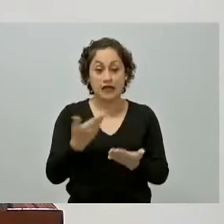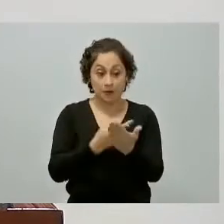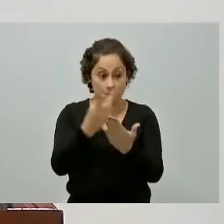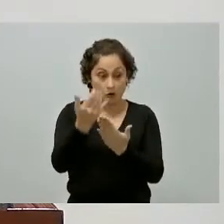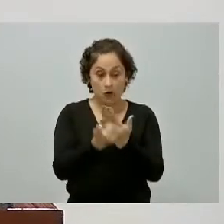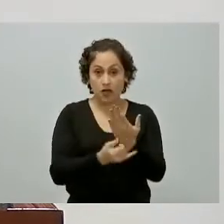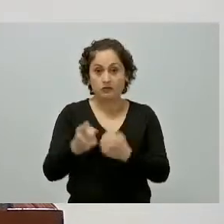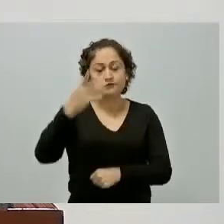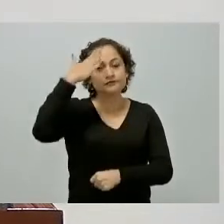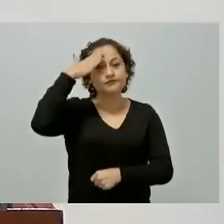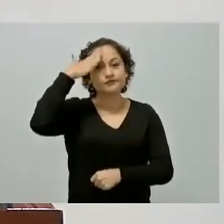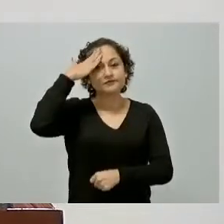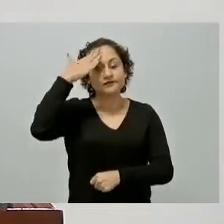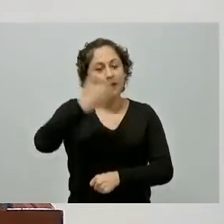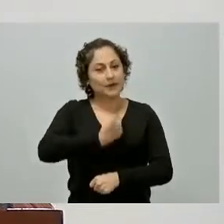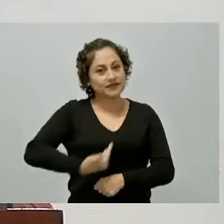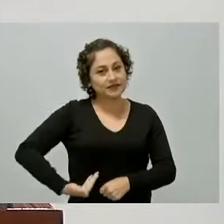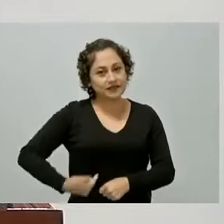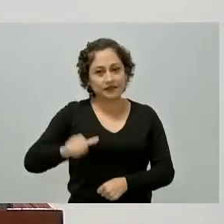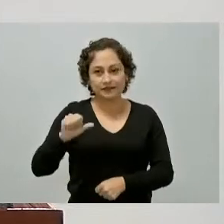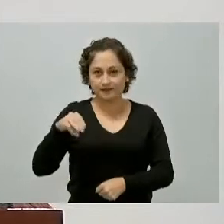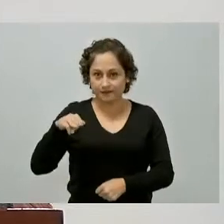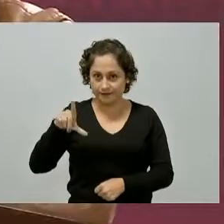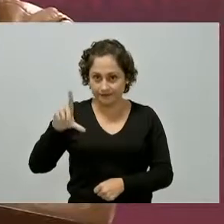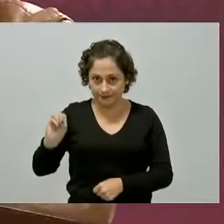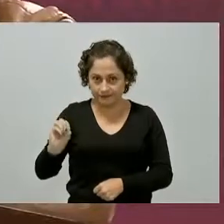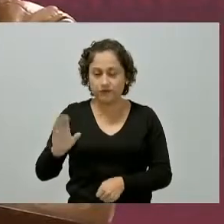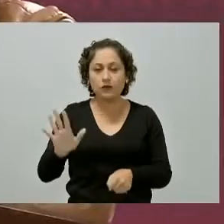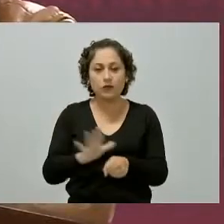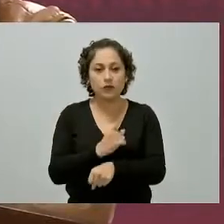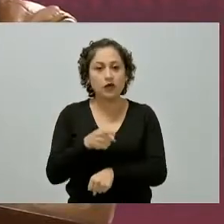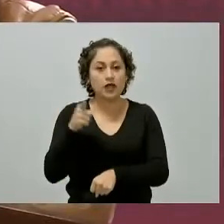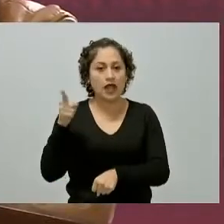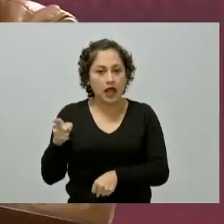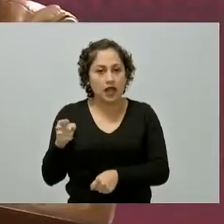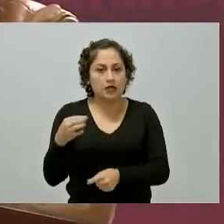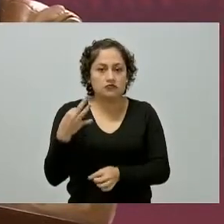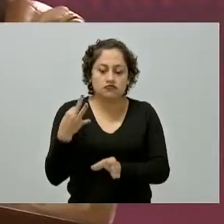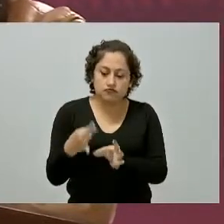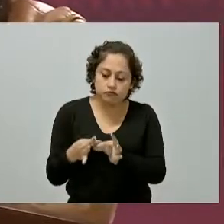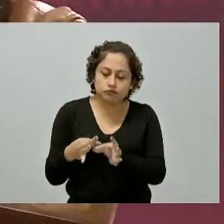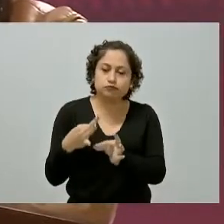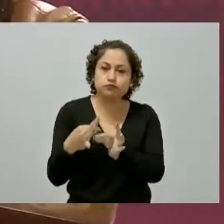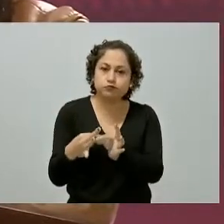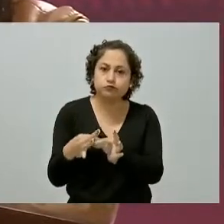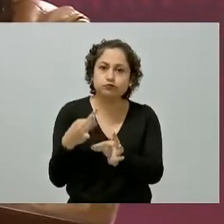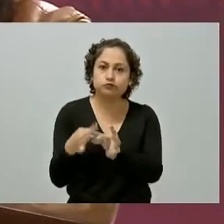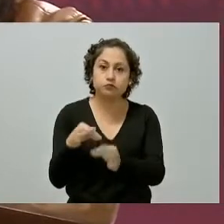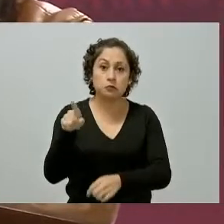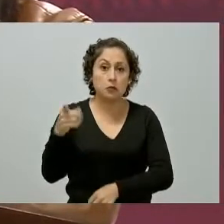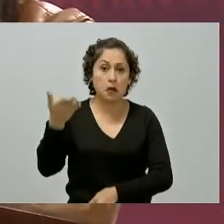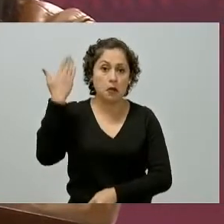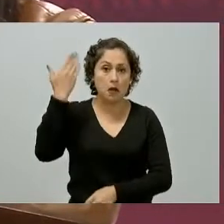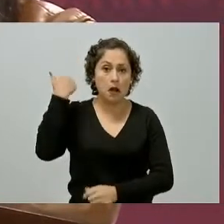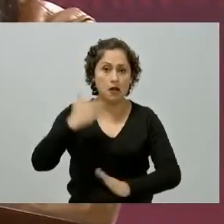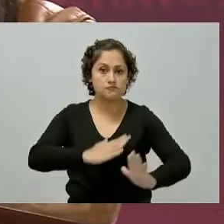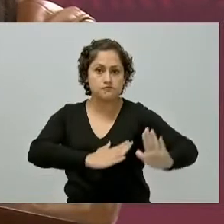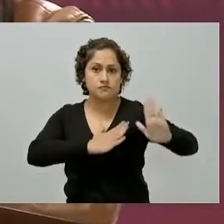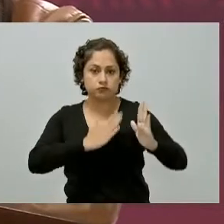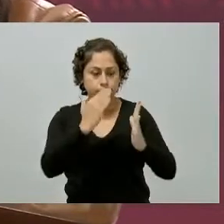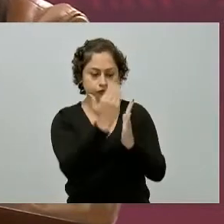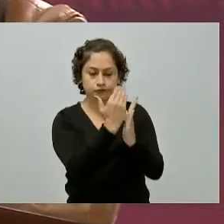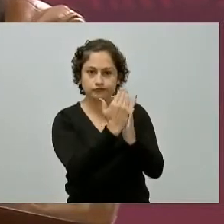López Obrador él ha ido día a día cumpliendo con cada uno de los compromisos que estableció no